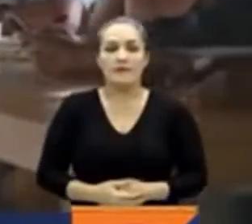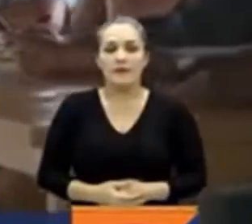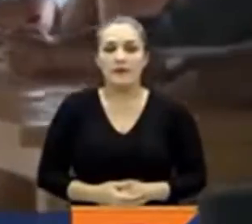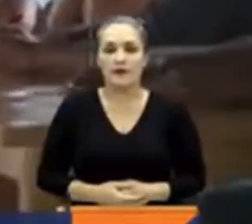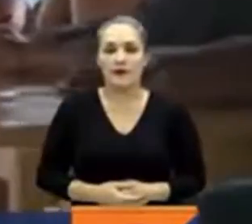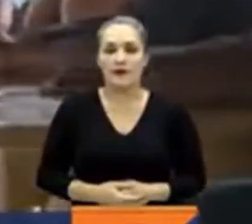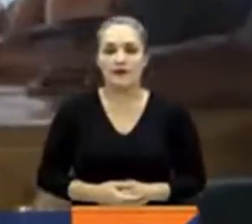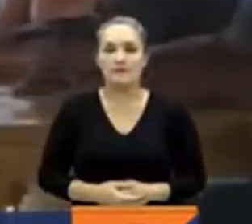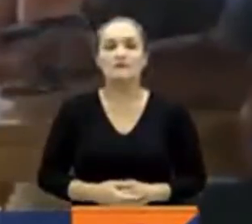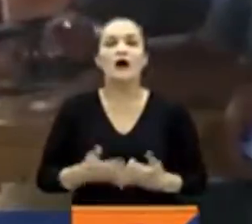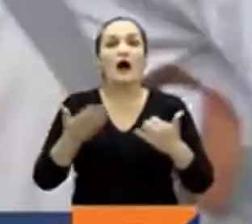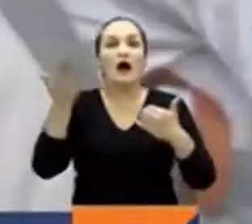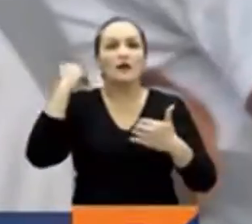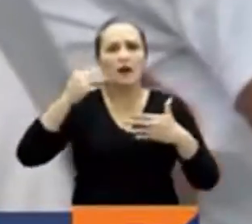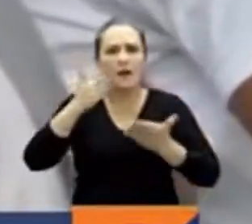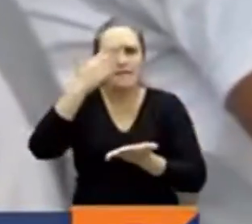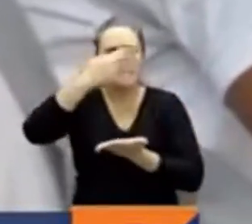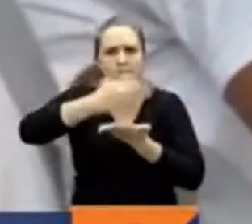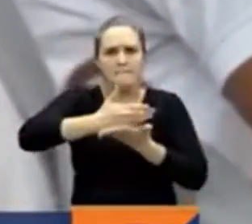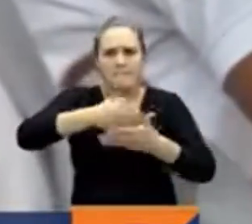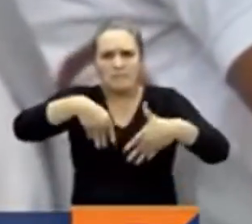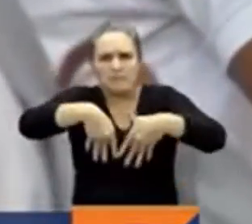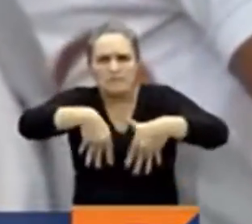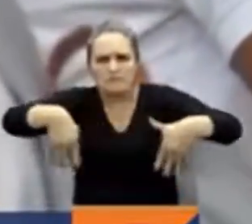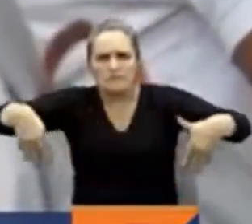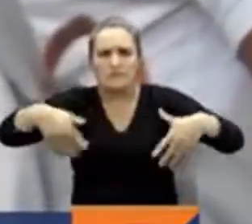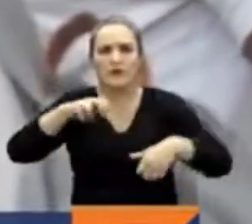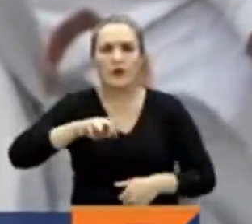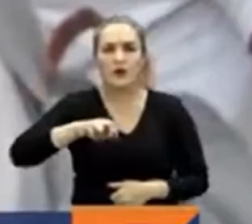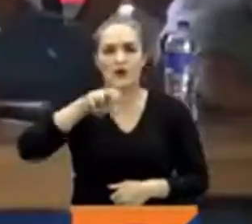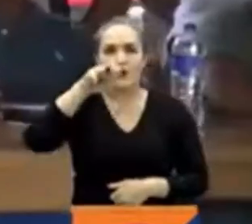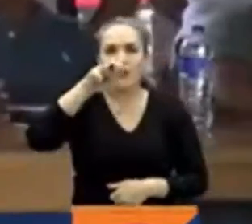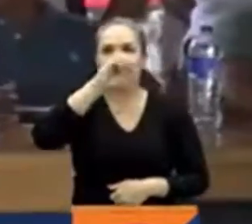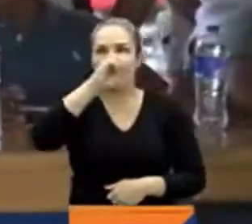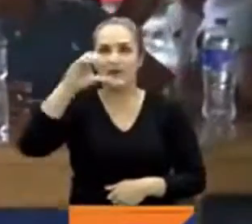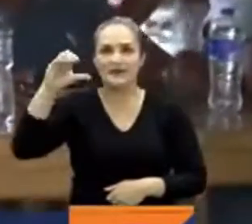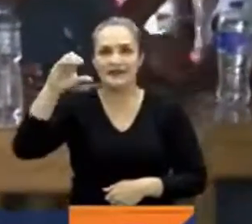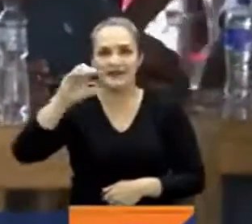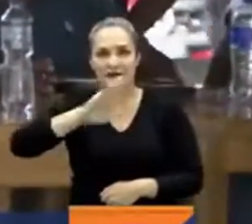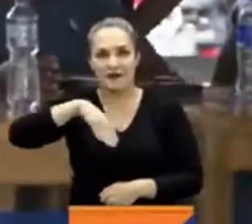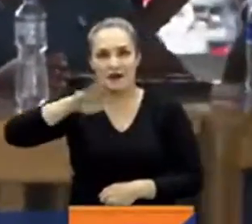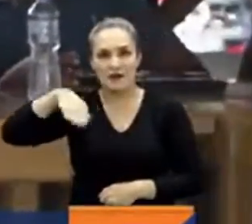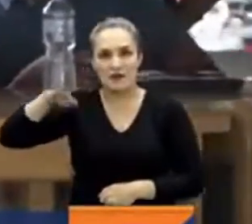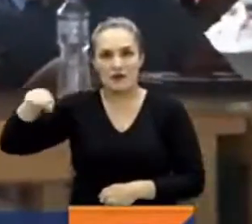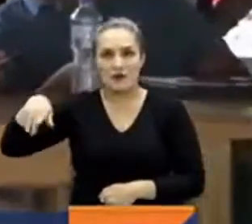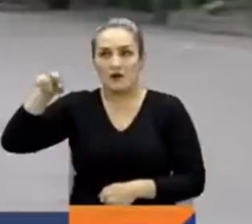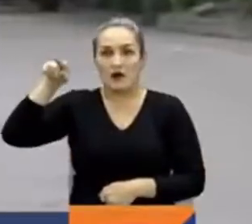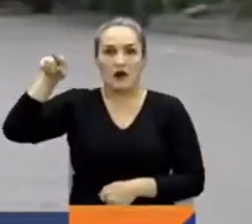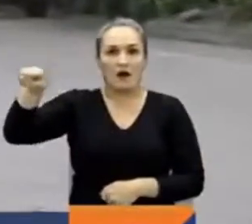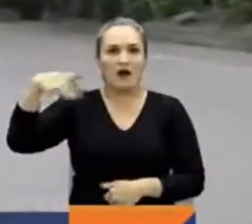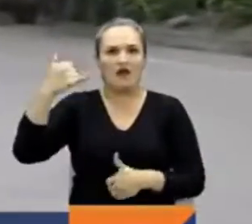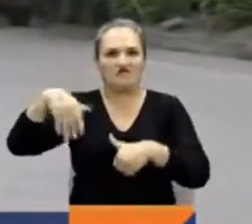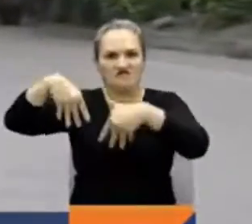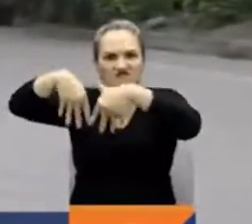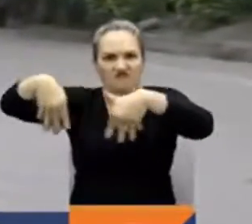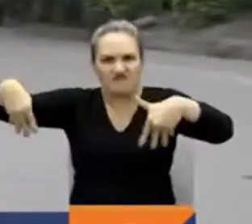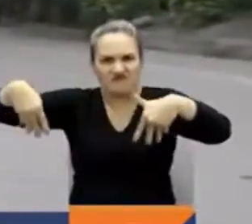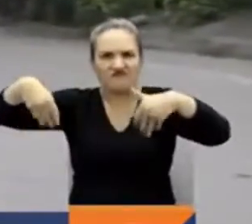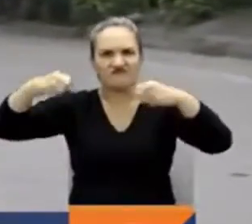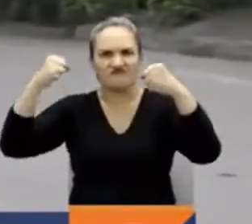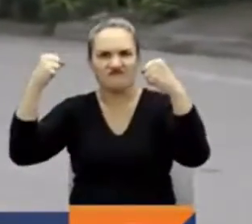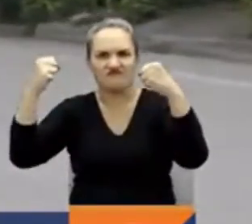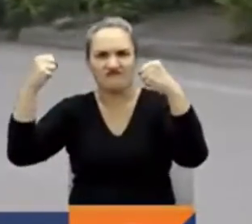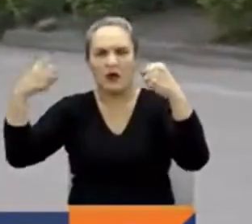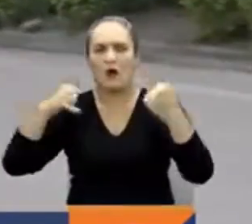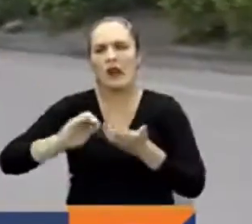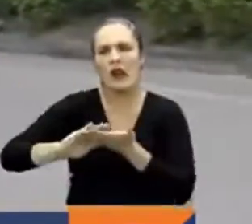bloqueos que afectaban el suministro en municipios del noroccidente antioqueño. Gobernación e invías definirán las carreteras que necesitan